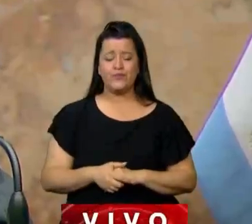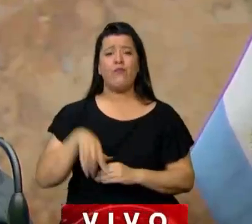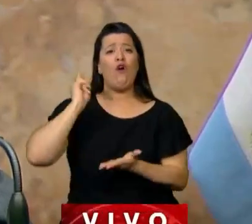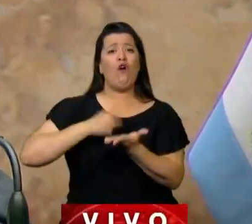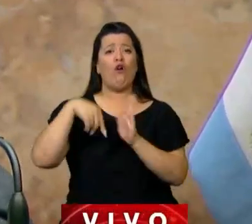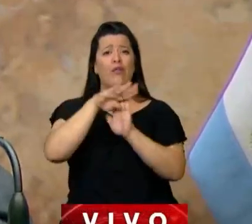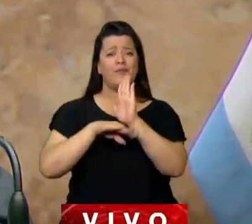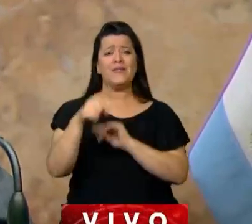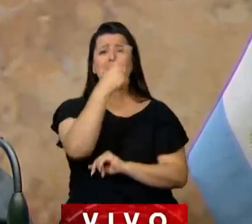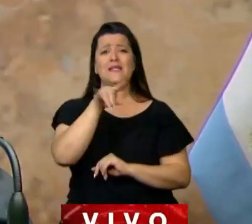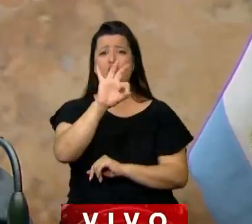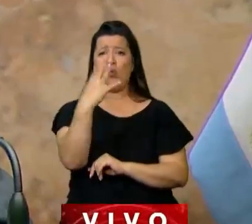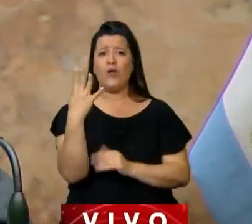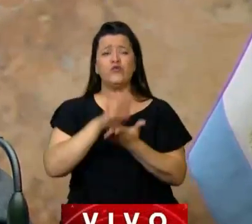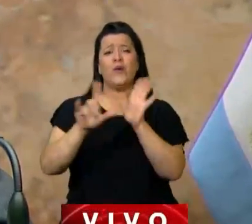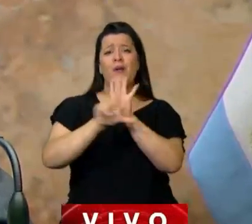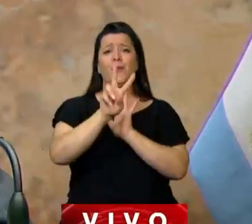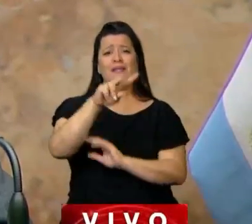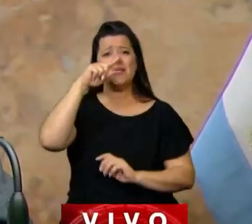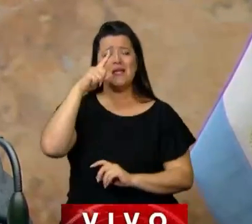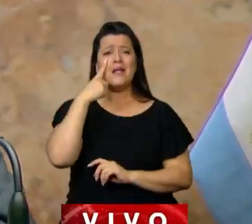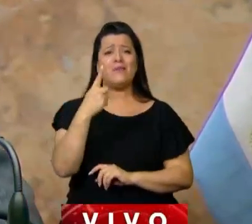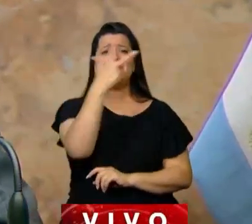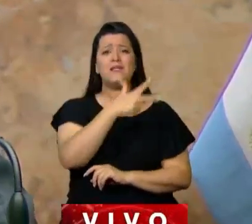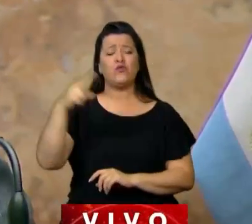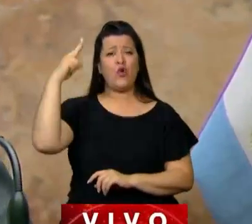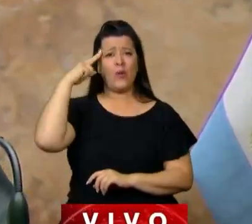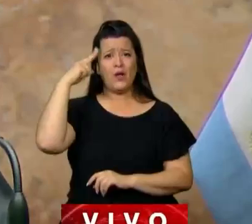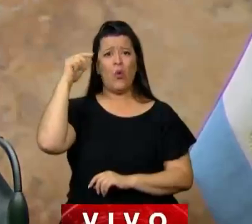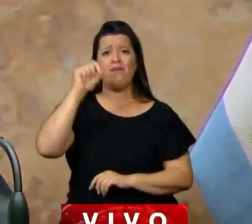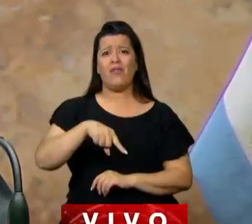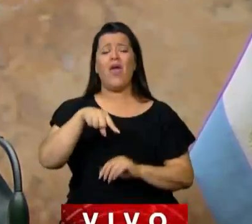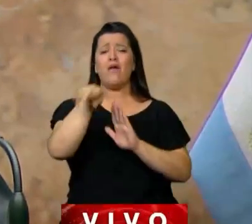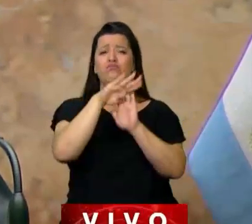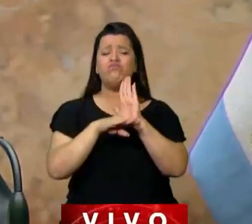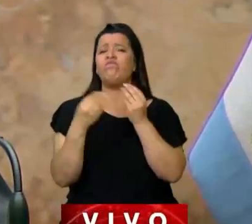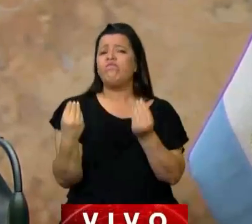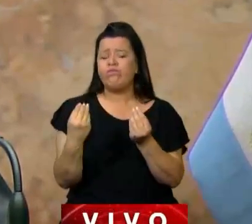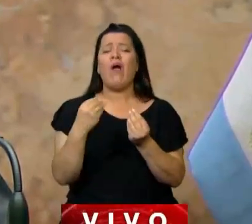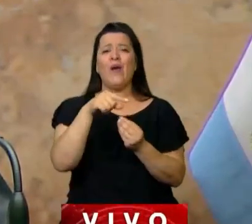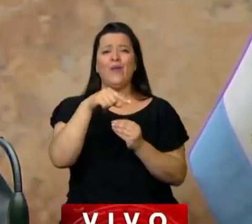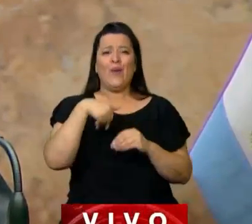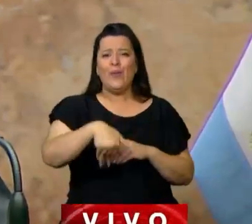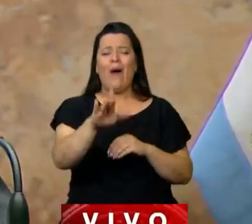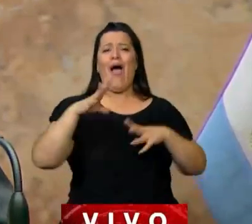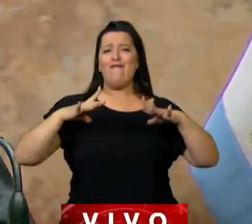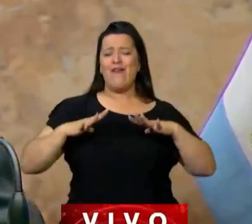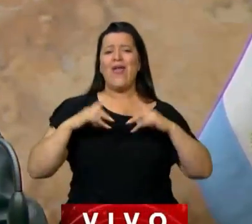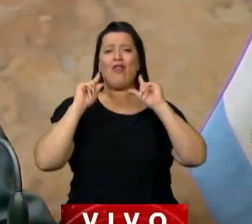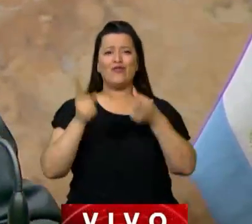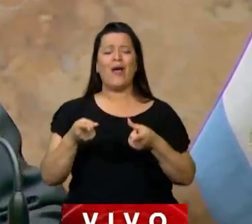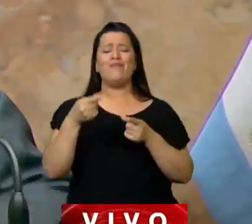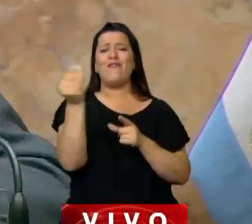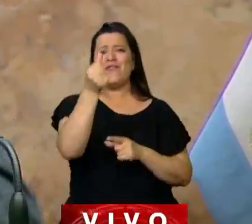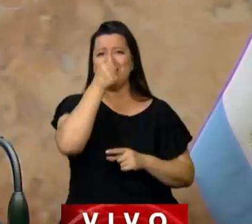Orden del día 104, ley 27.399 de establecimiento de feriados y fines de semana largos.